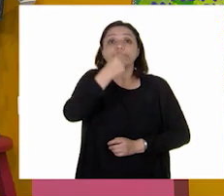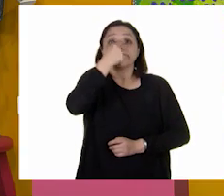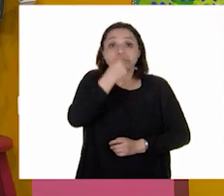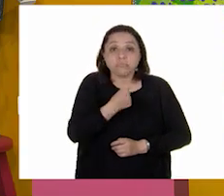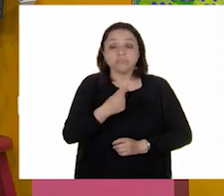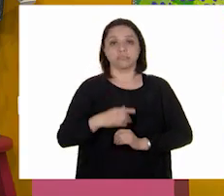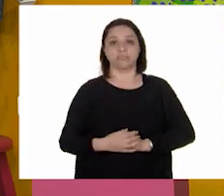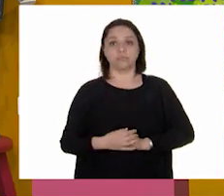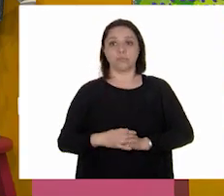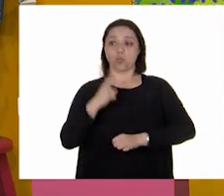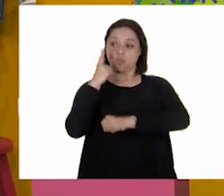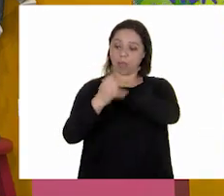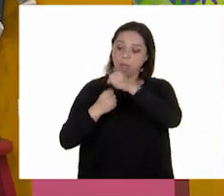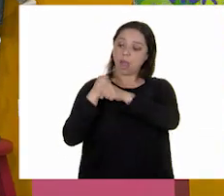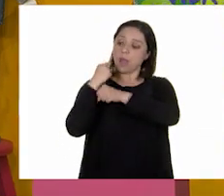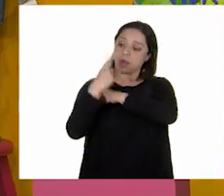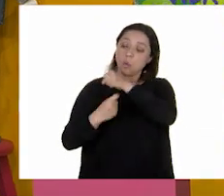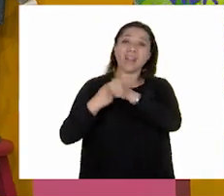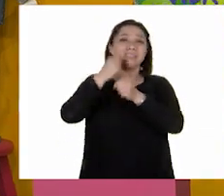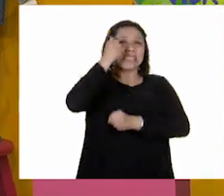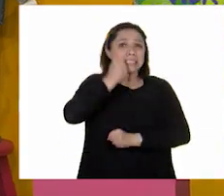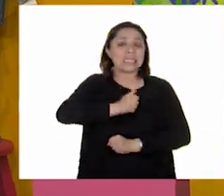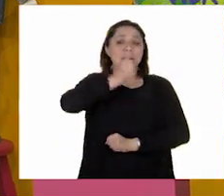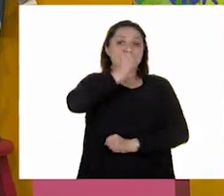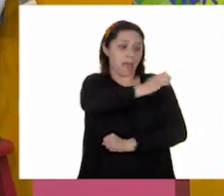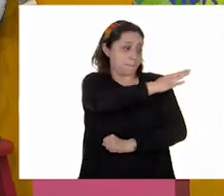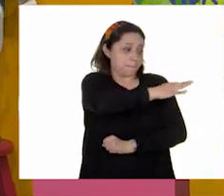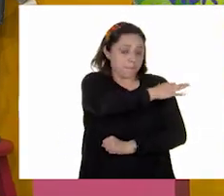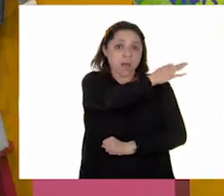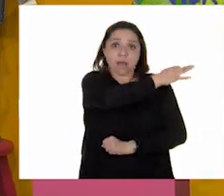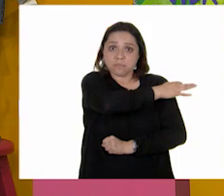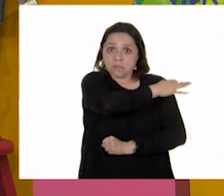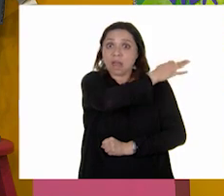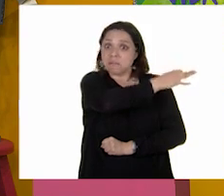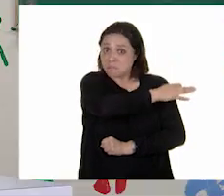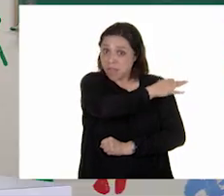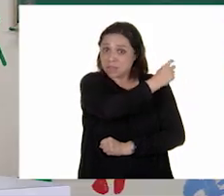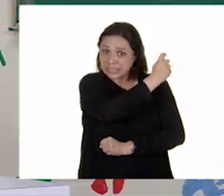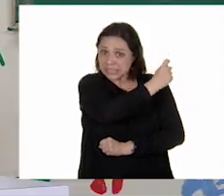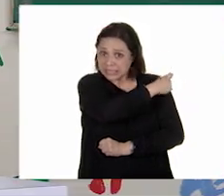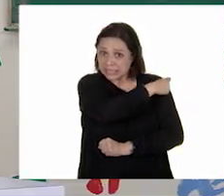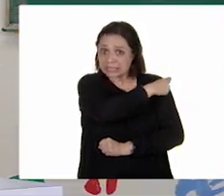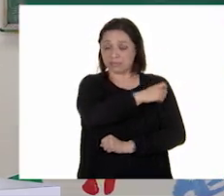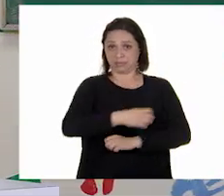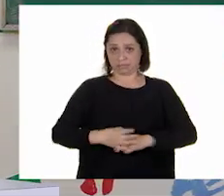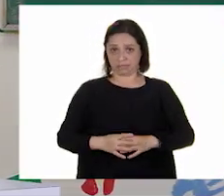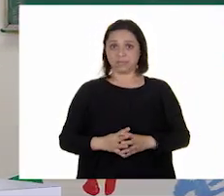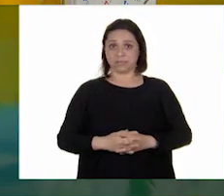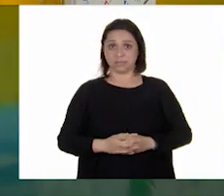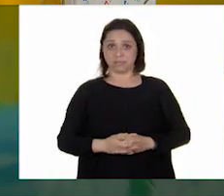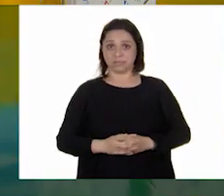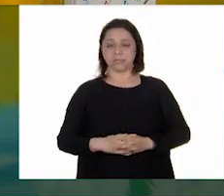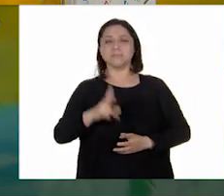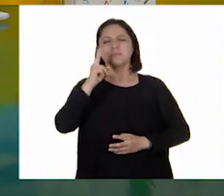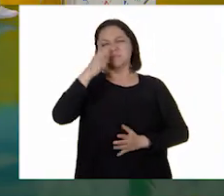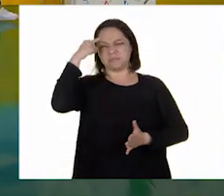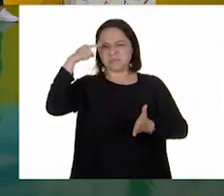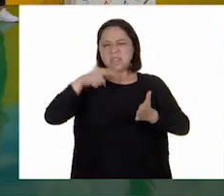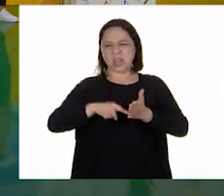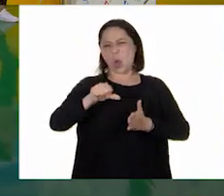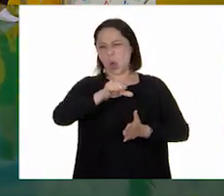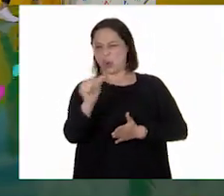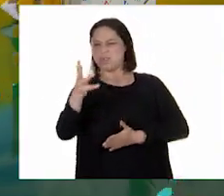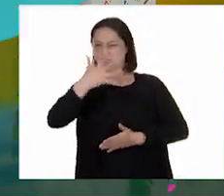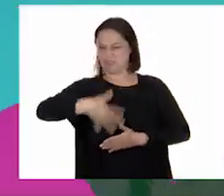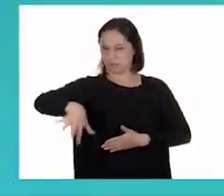eso, cada año debes aplicarte la vacuna contra la influenza. Sí, y a ver, creo que vamos a buscar una más